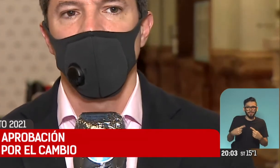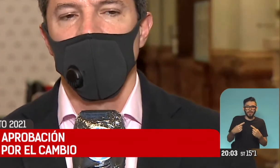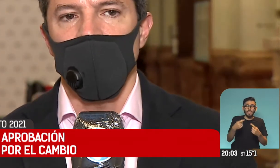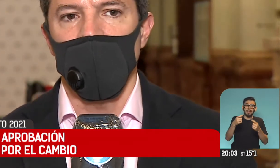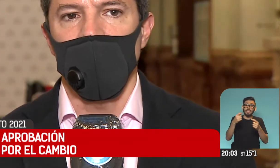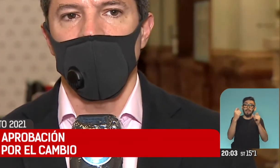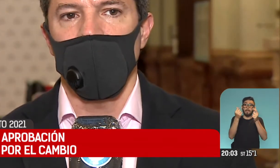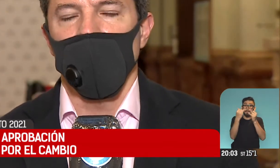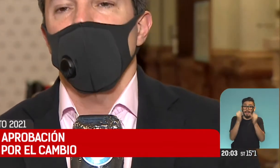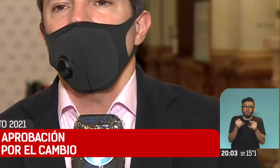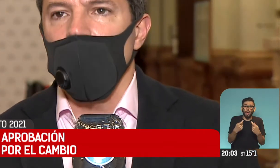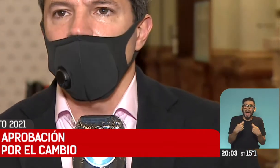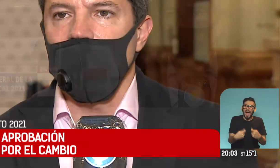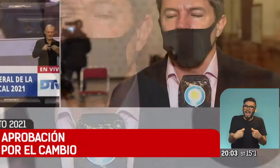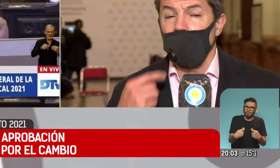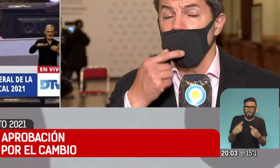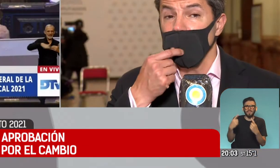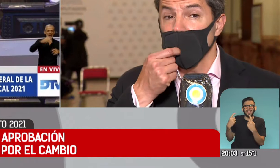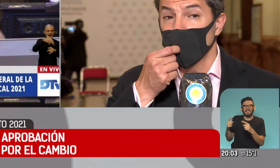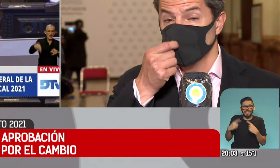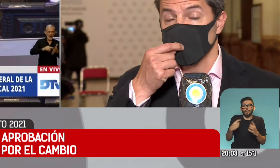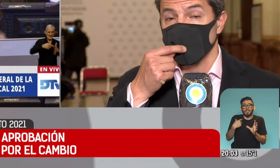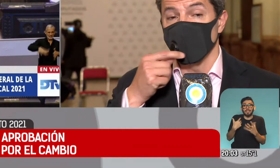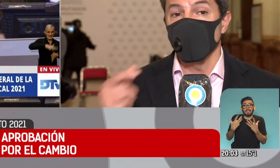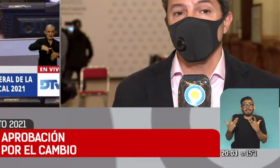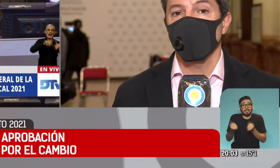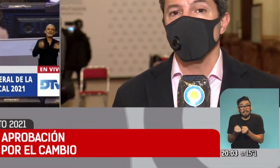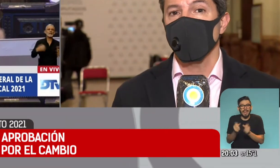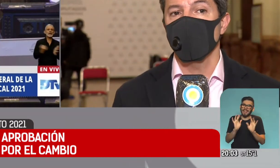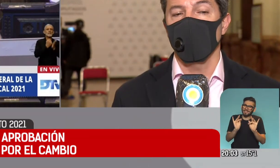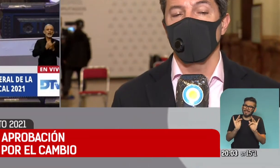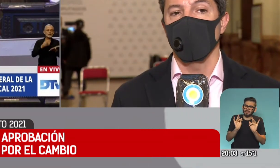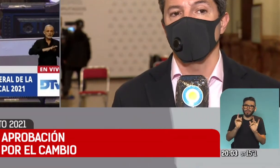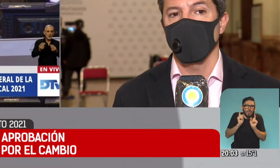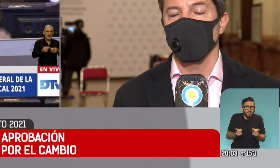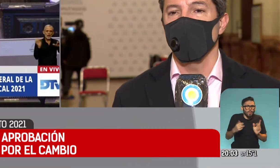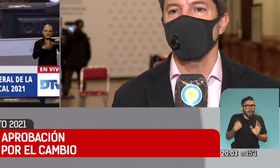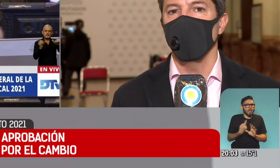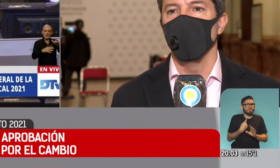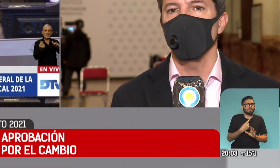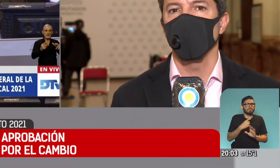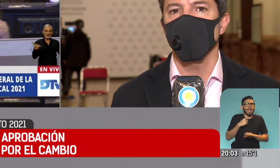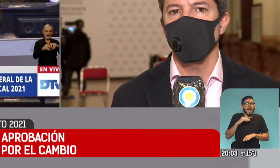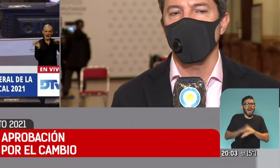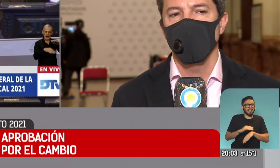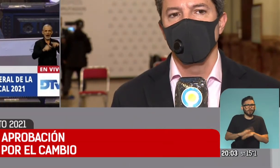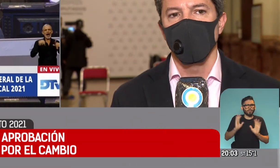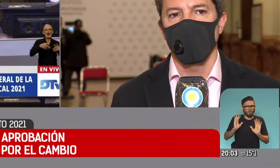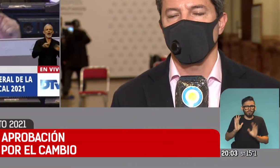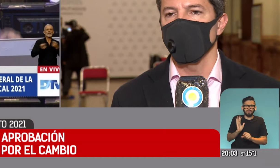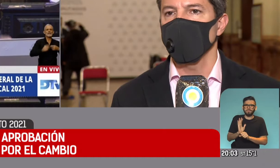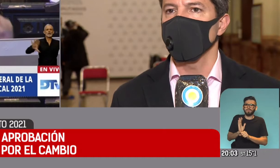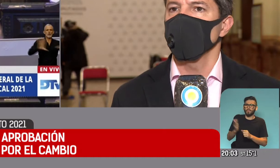presupuesto que nos impide acompañar. Pero al mismo tiempo, queremos ser responsables para asegurar que el gobierno tenga